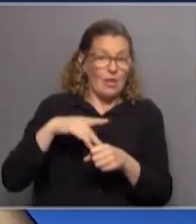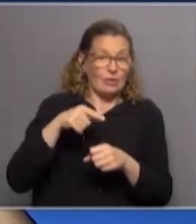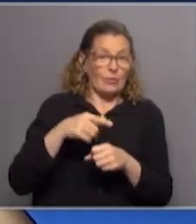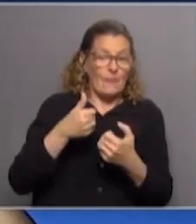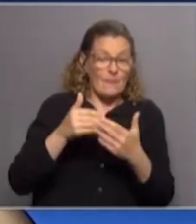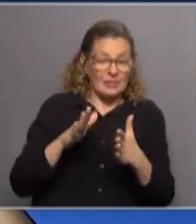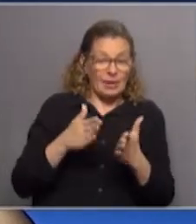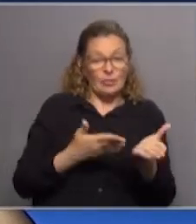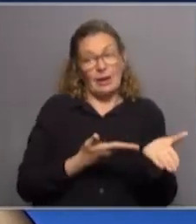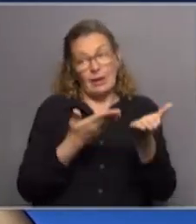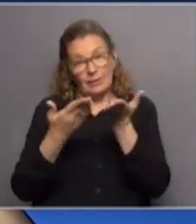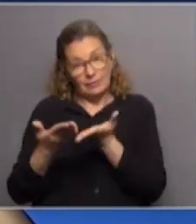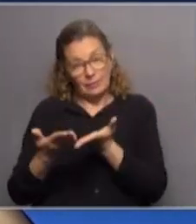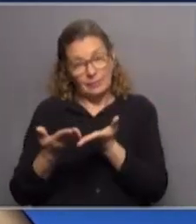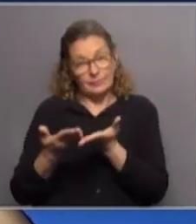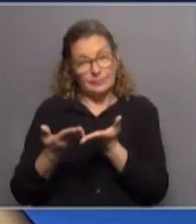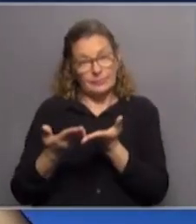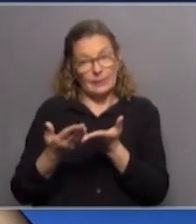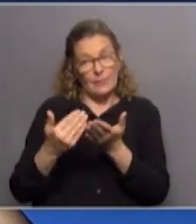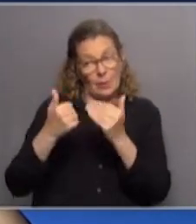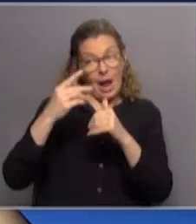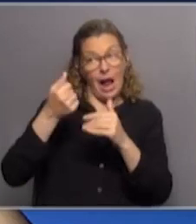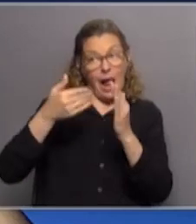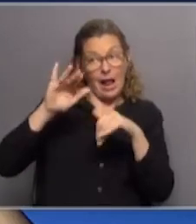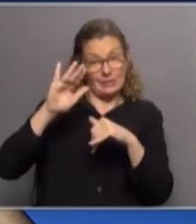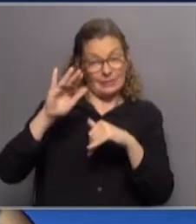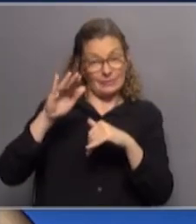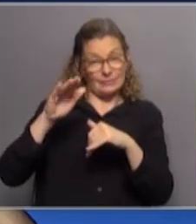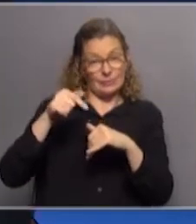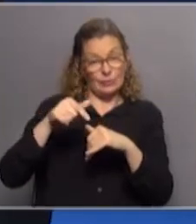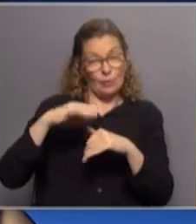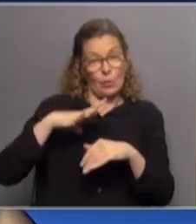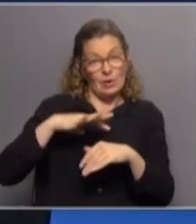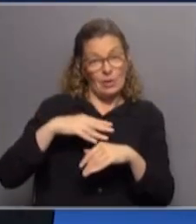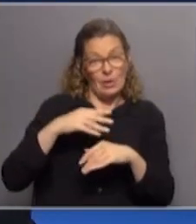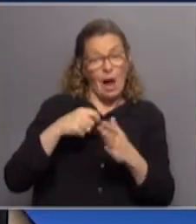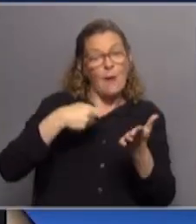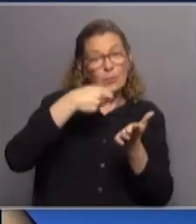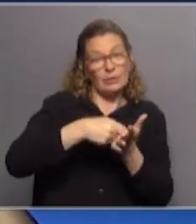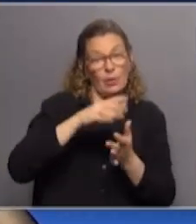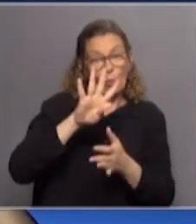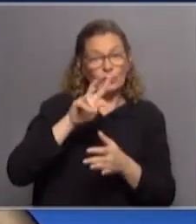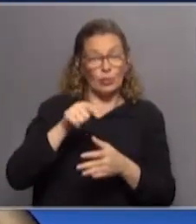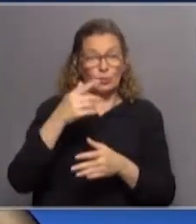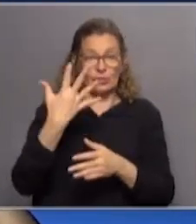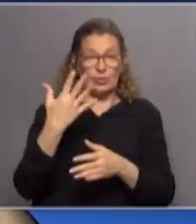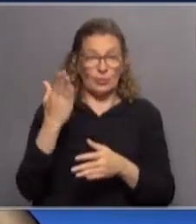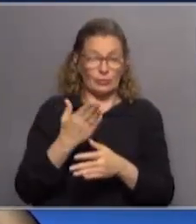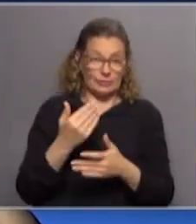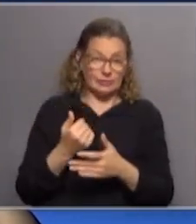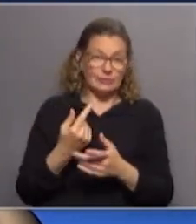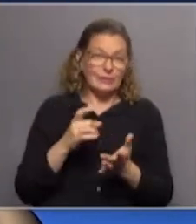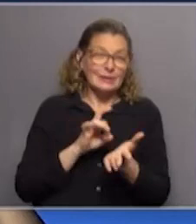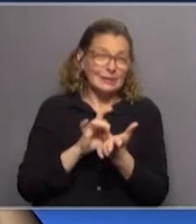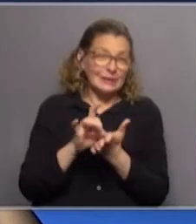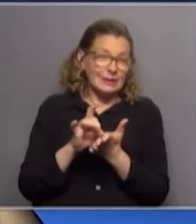empezaron a recibir las cápitas muy altas a pesar de que ese jubilado aportaba el 4,5 de su jubilación o sea que